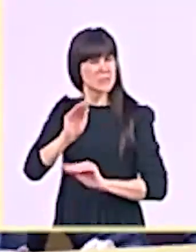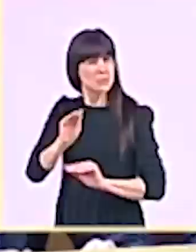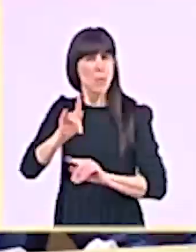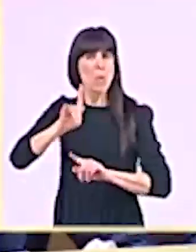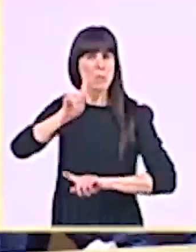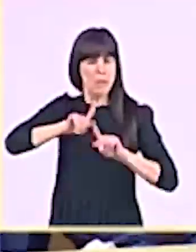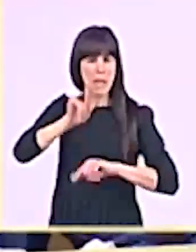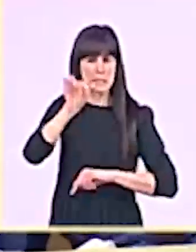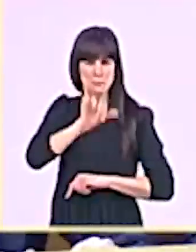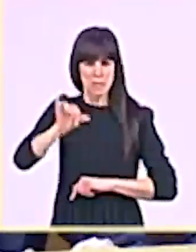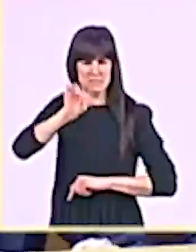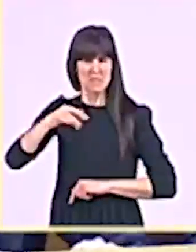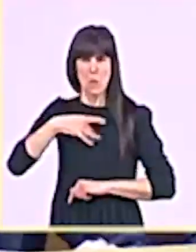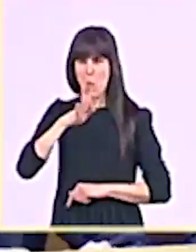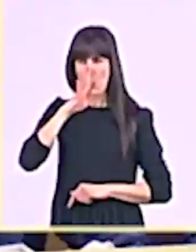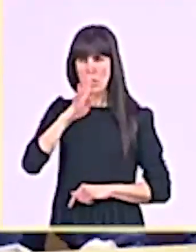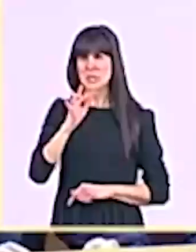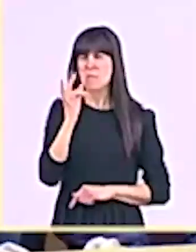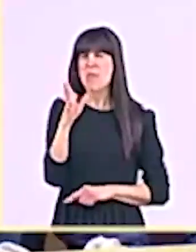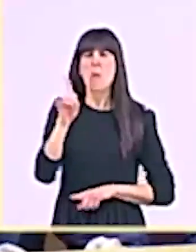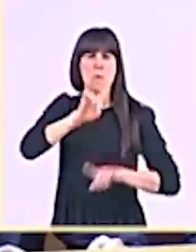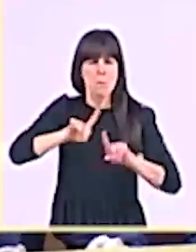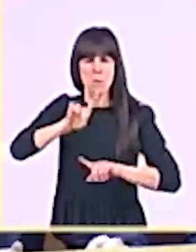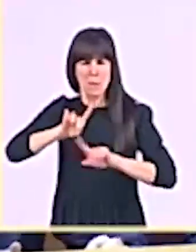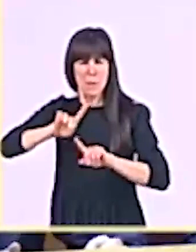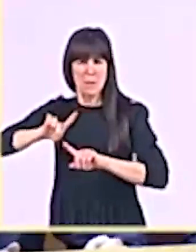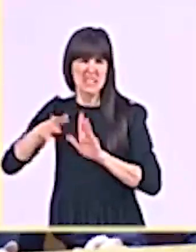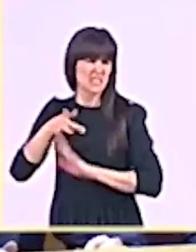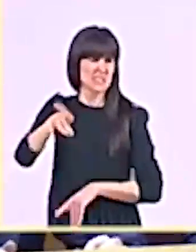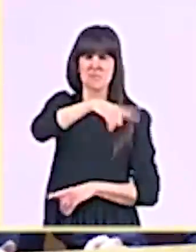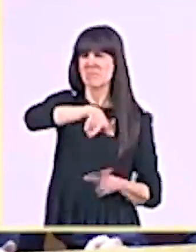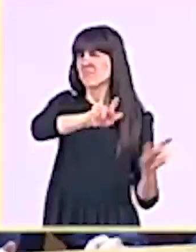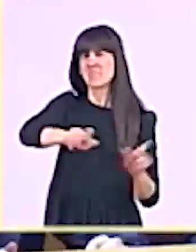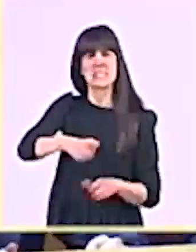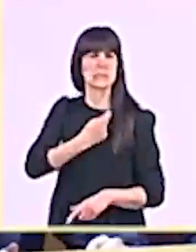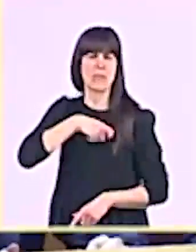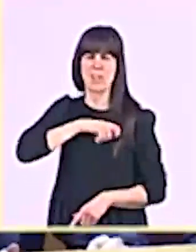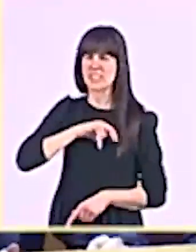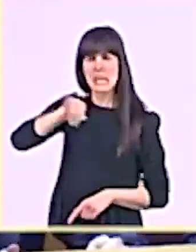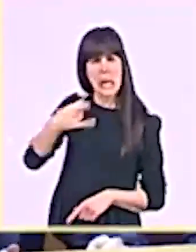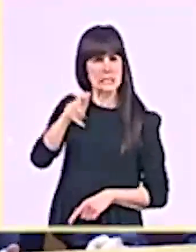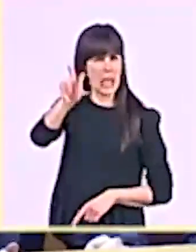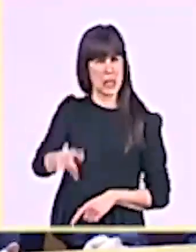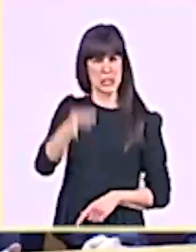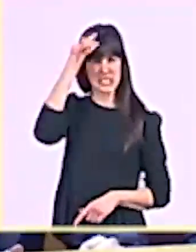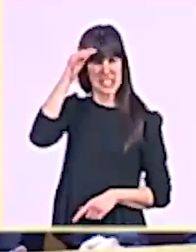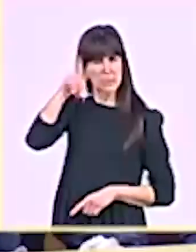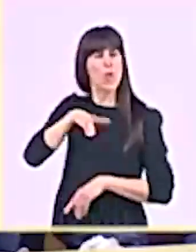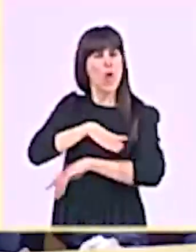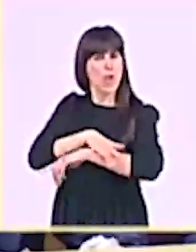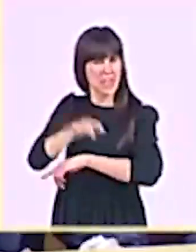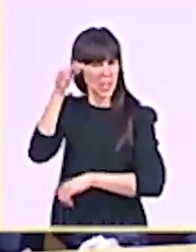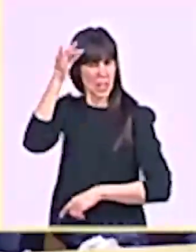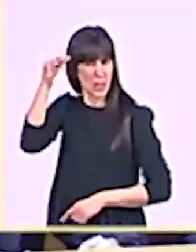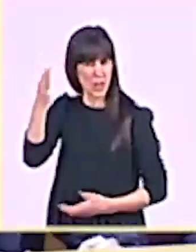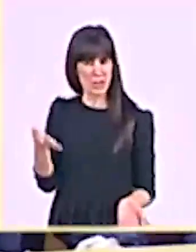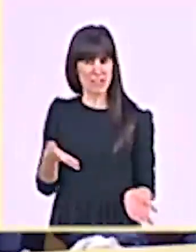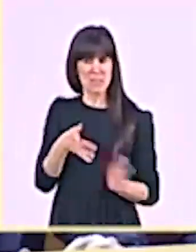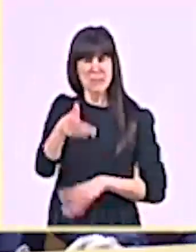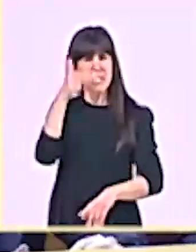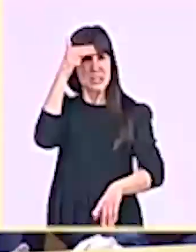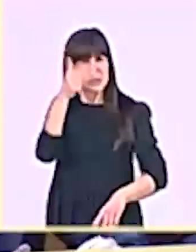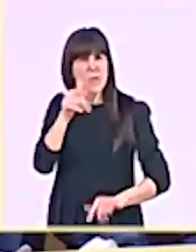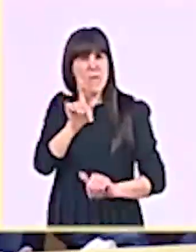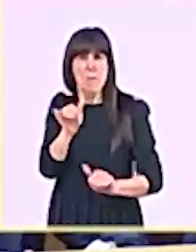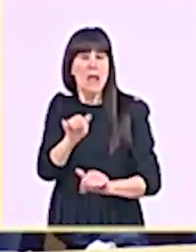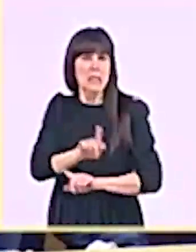cansados los españoles de usted y de su gobierno? Ya no respetan ni las formas. Fíjese lo que han hecho los miembros de su gobierno en los